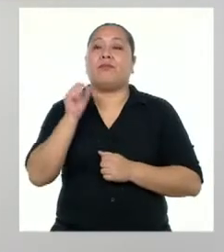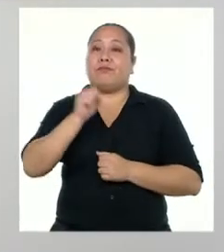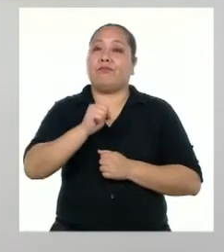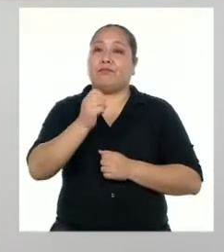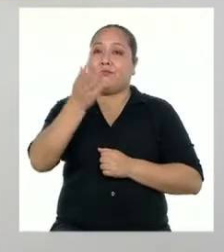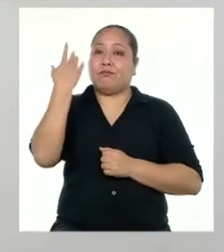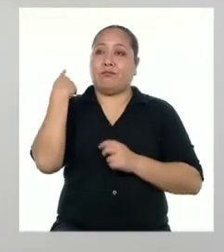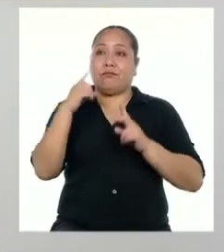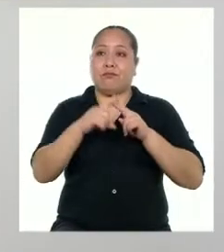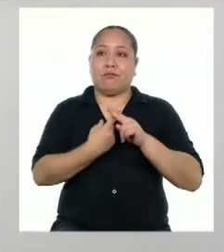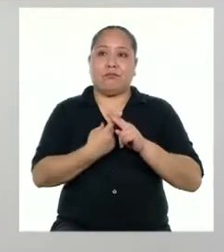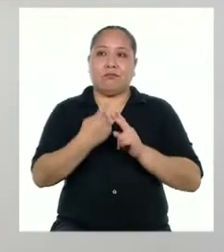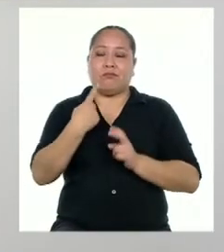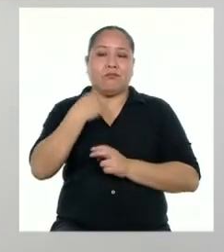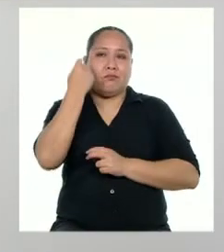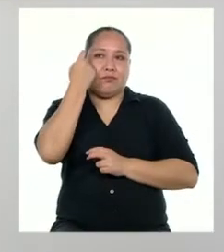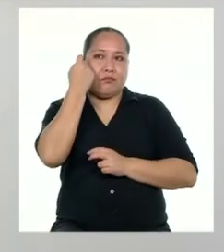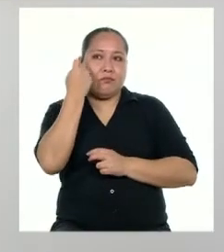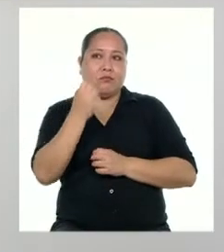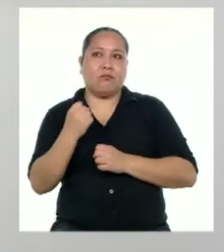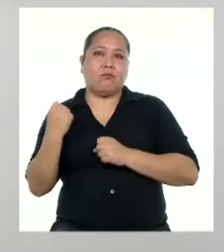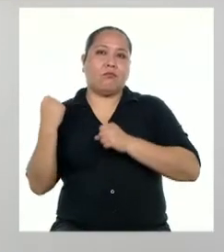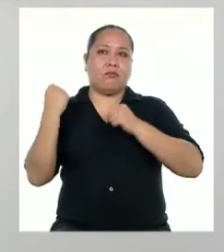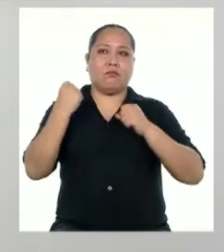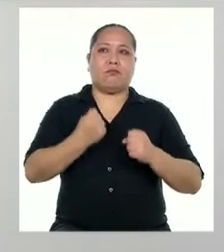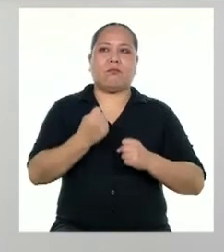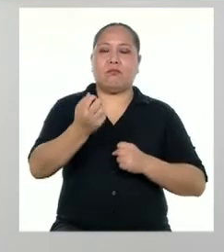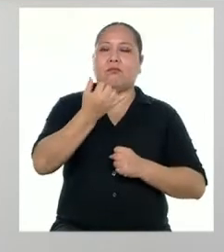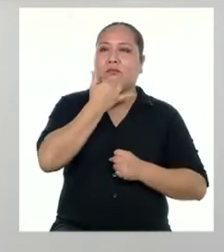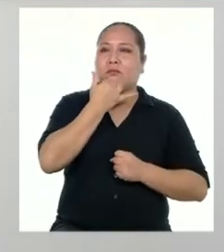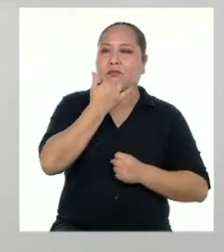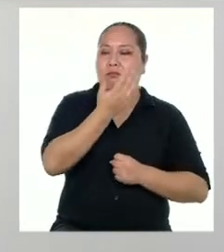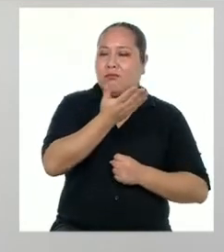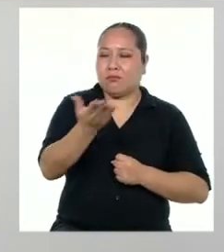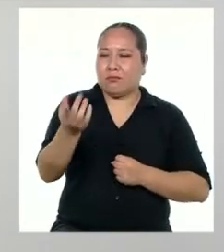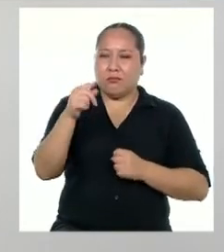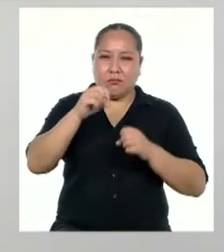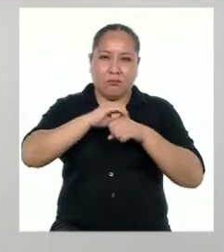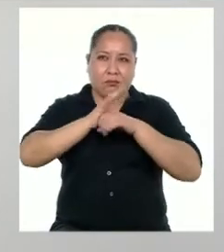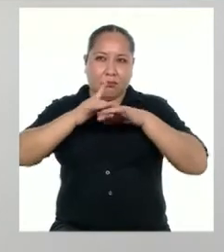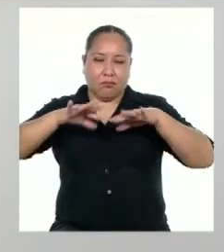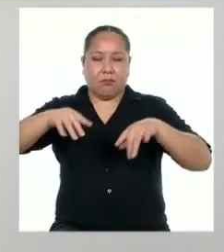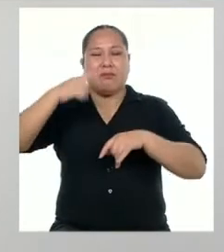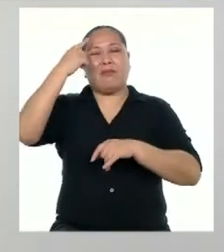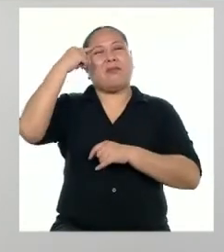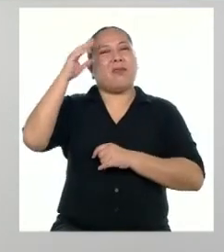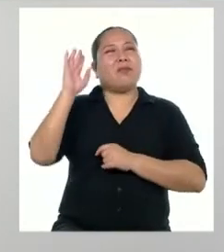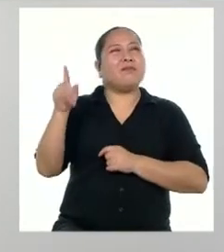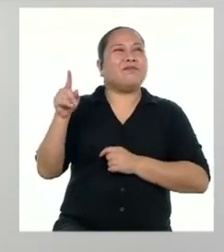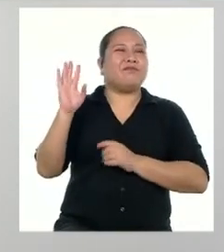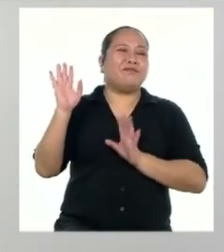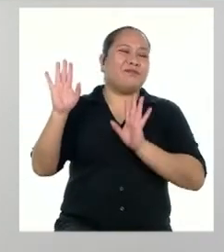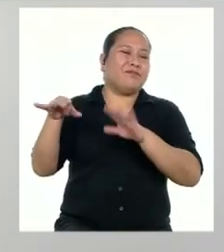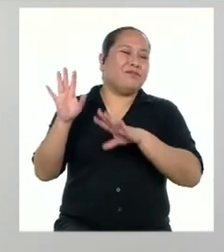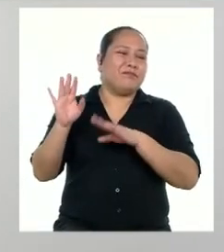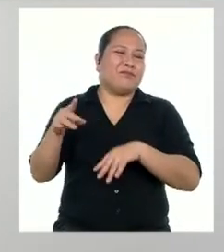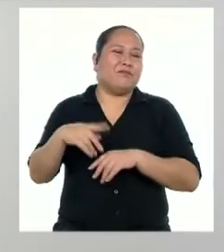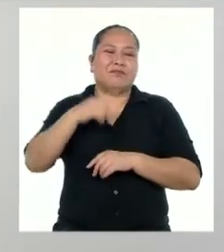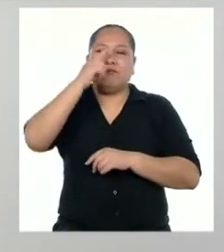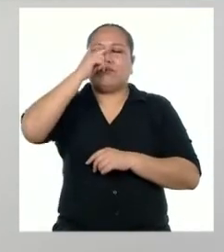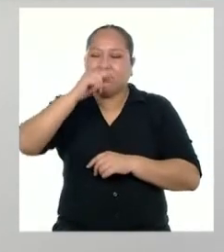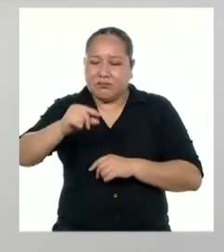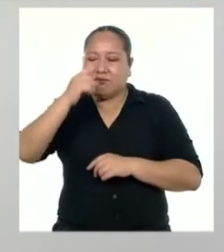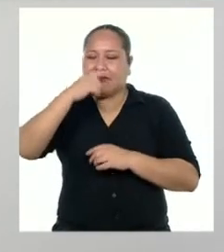inicio, no éramos conscientes de lo fuerte que podría ser este virus. Y por ahí pensamos que sería una simple